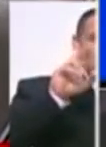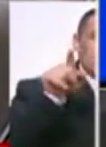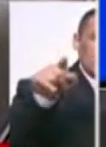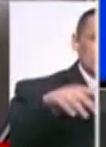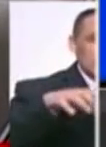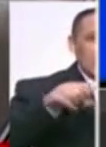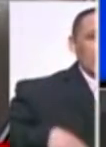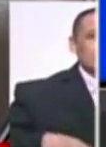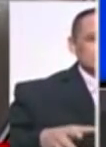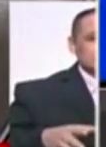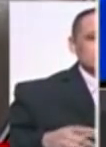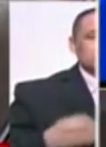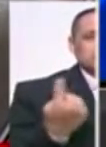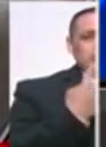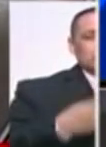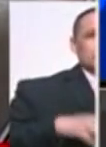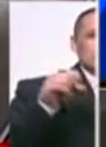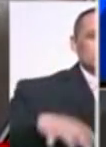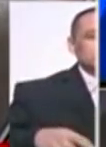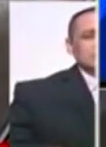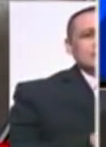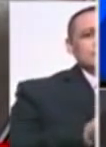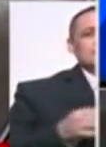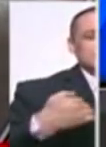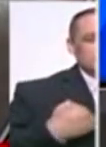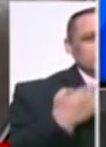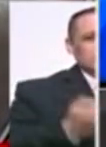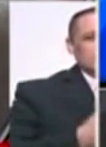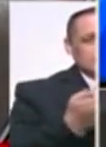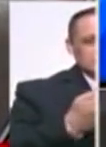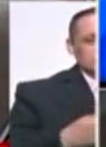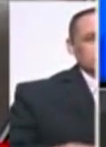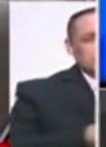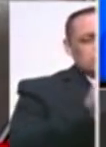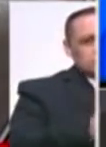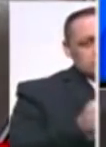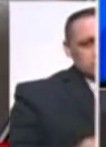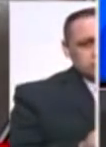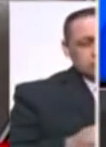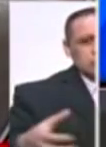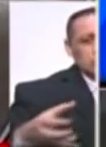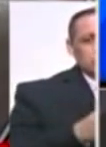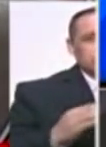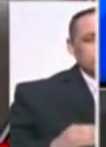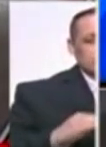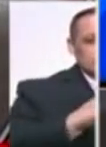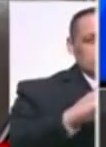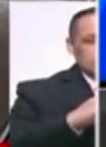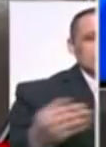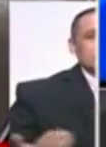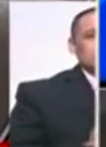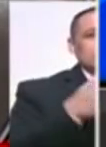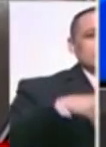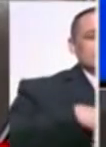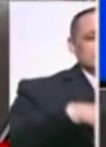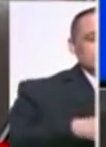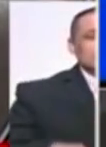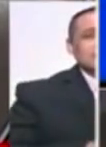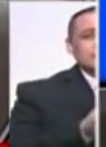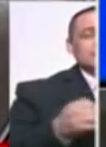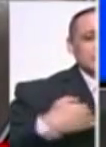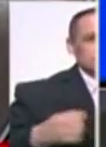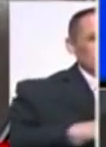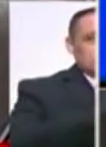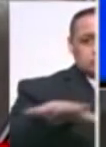buscar una salida constitucional, pero sería interesante si el Congreso, en esa sumoción de exhortación, también hace mea culpa